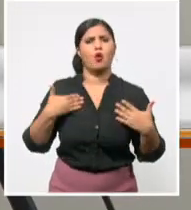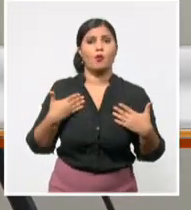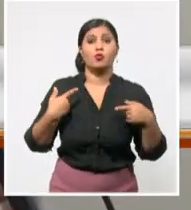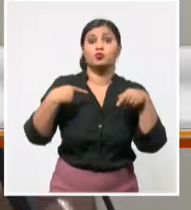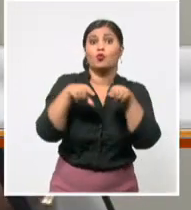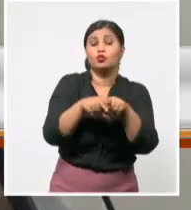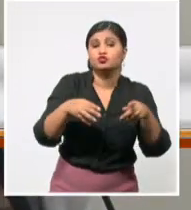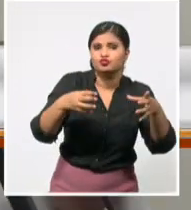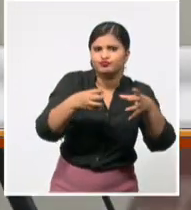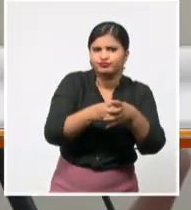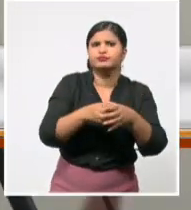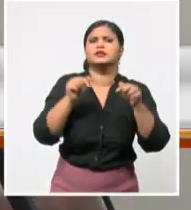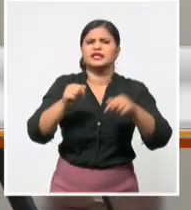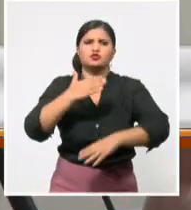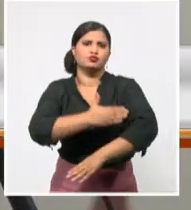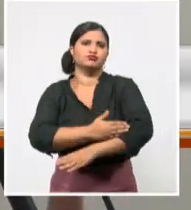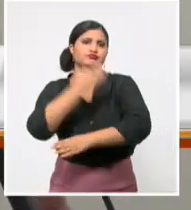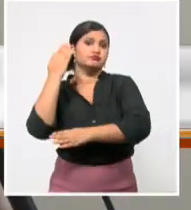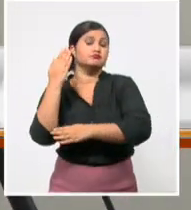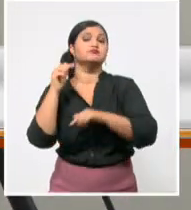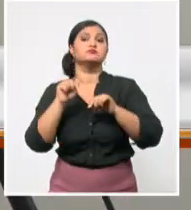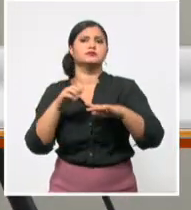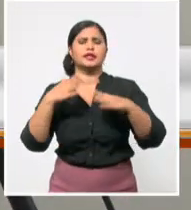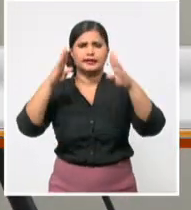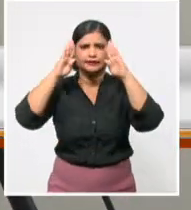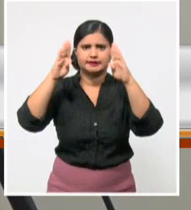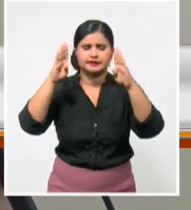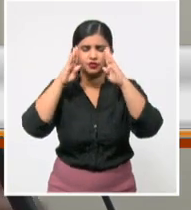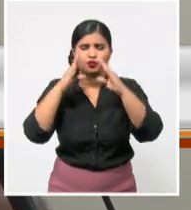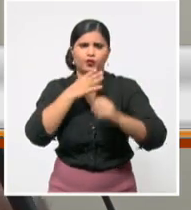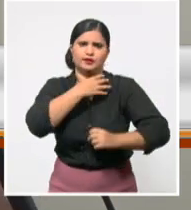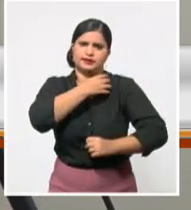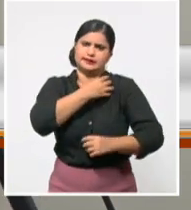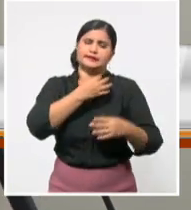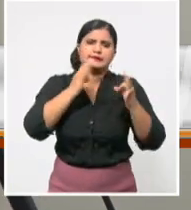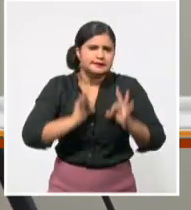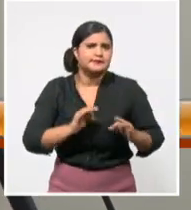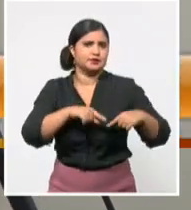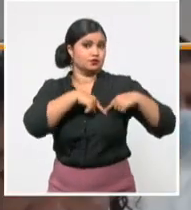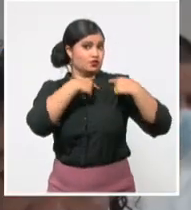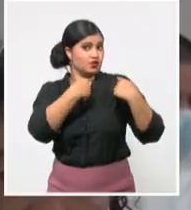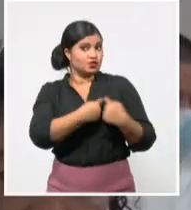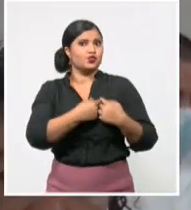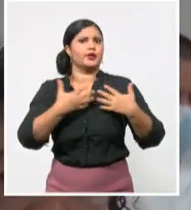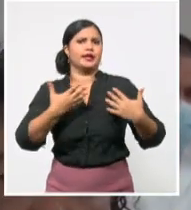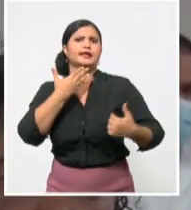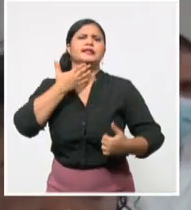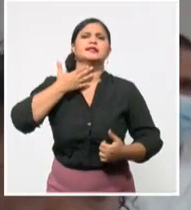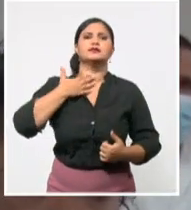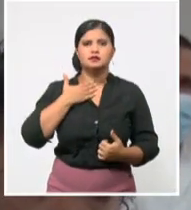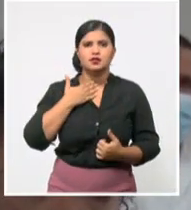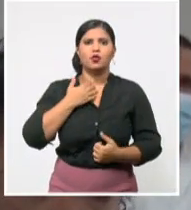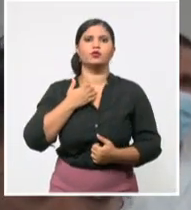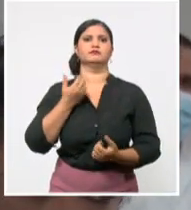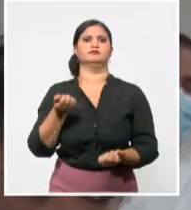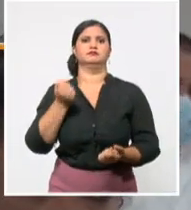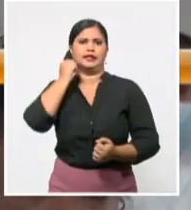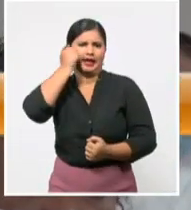esa barrera. Y la atención, el cariño era el mejor comunicador. Logramos que